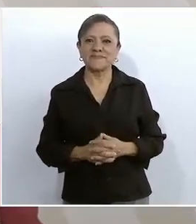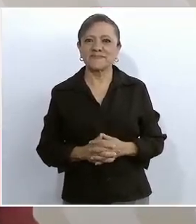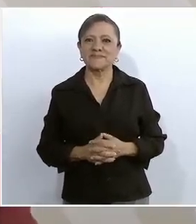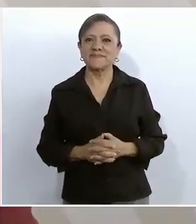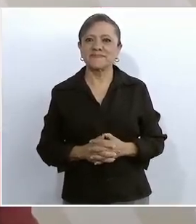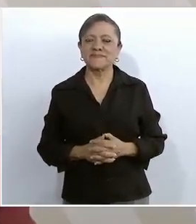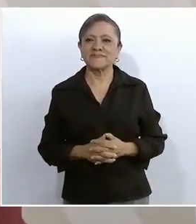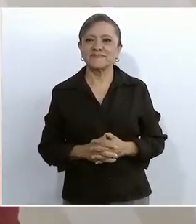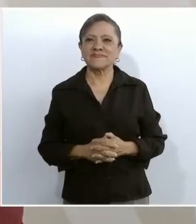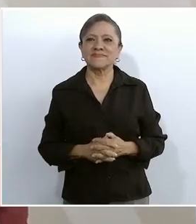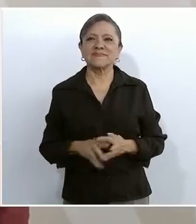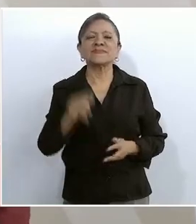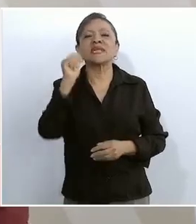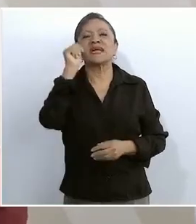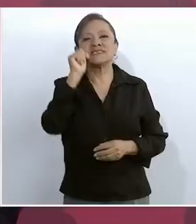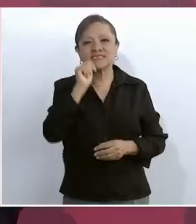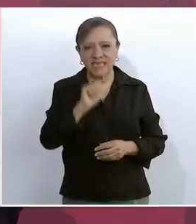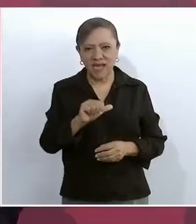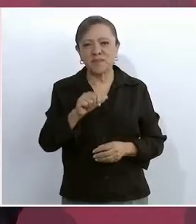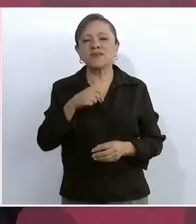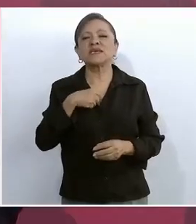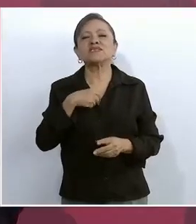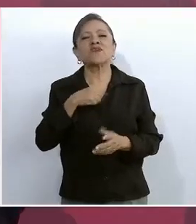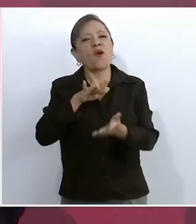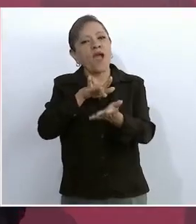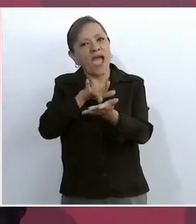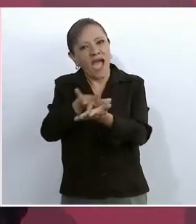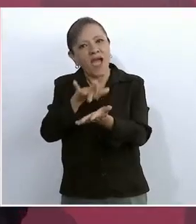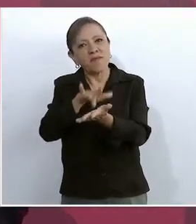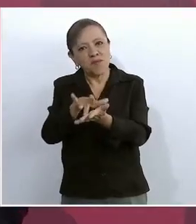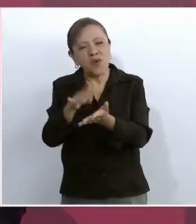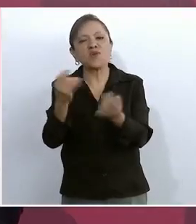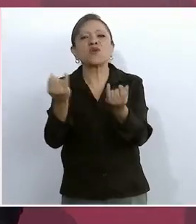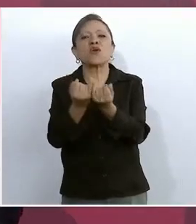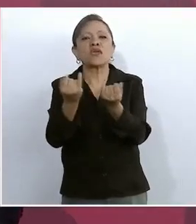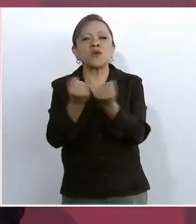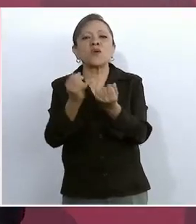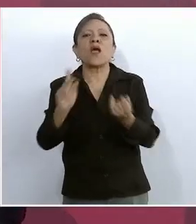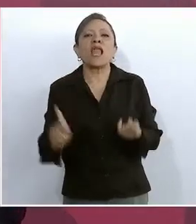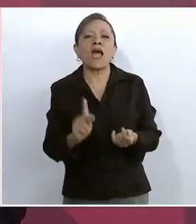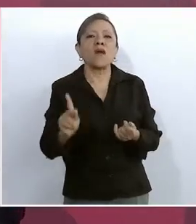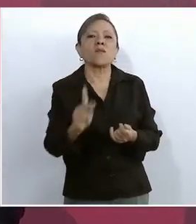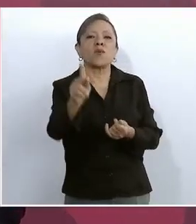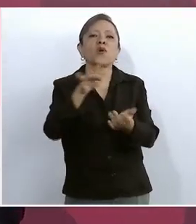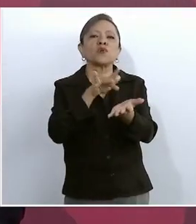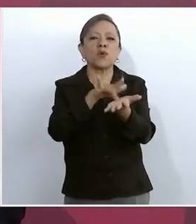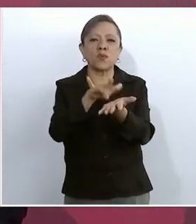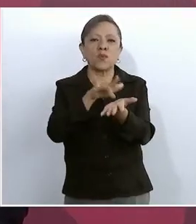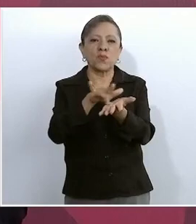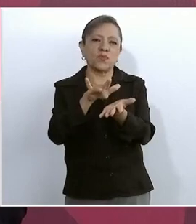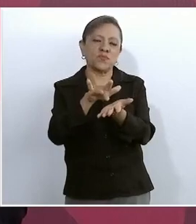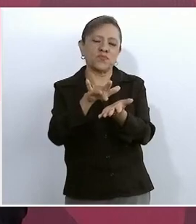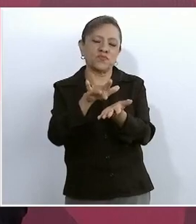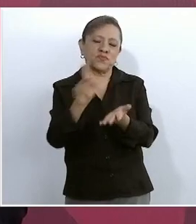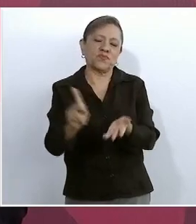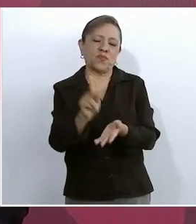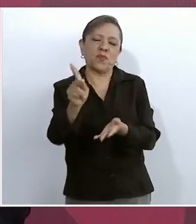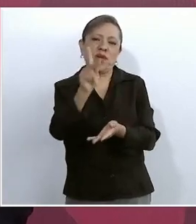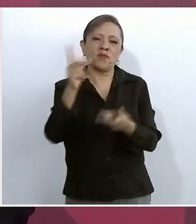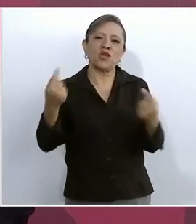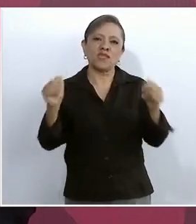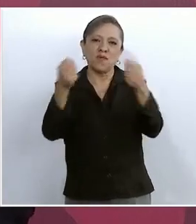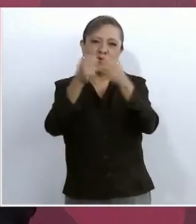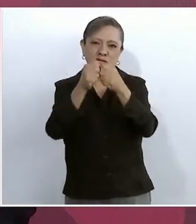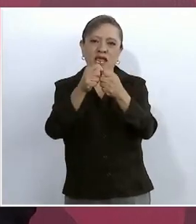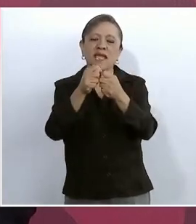siempre lo voy a apoyar, como voy a apoyar al pueblo de Tepoztlán y al pueblo de Morelos.